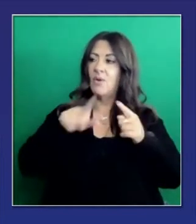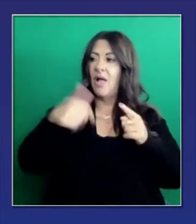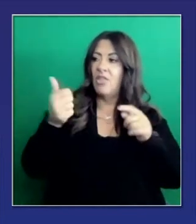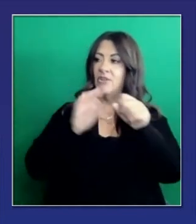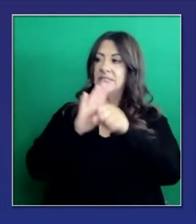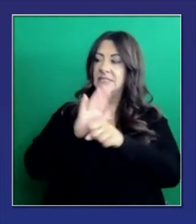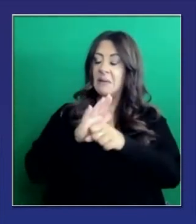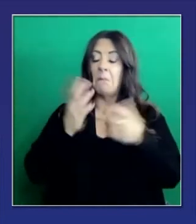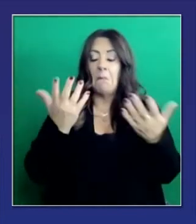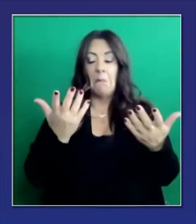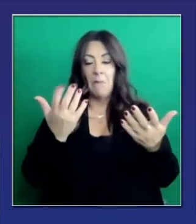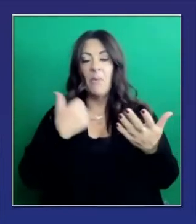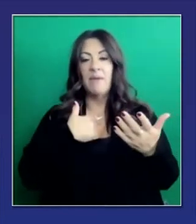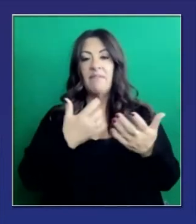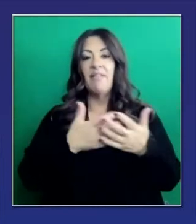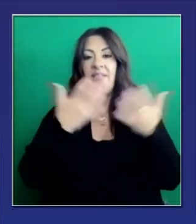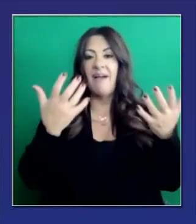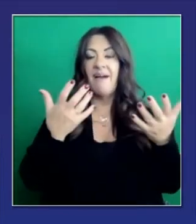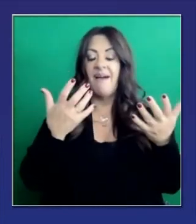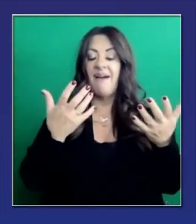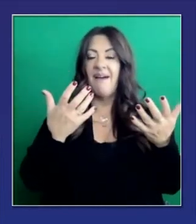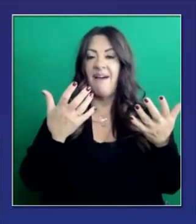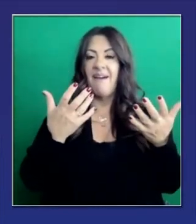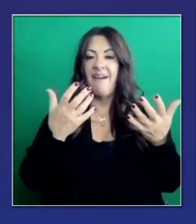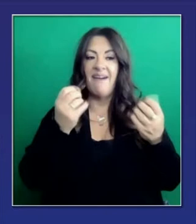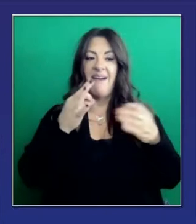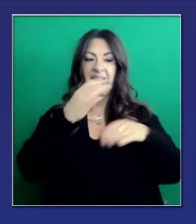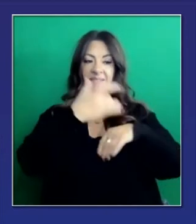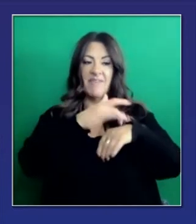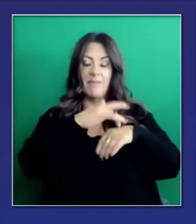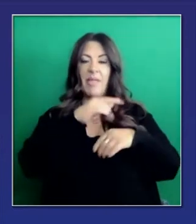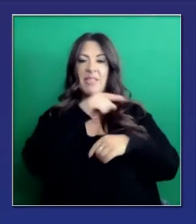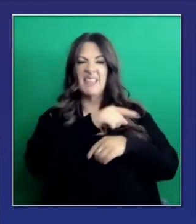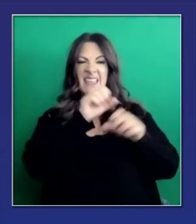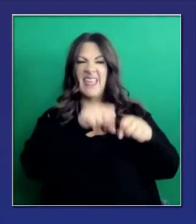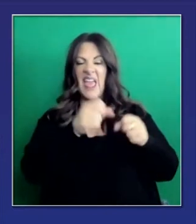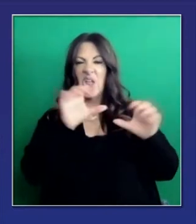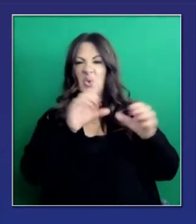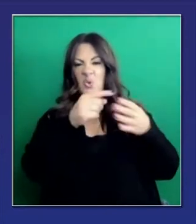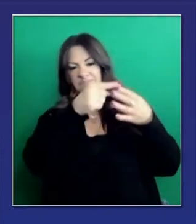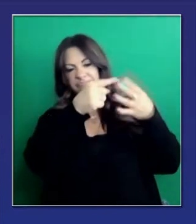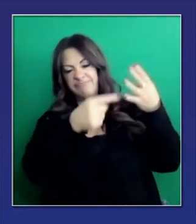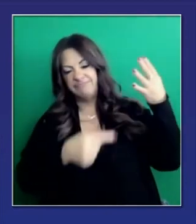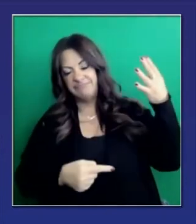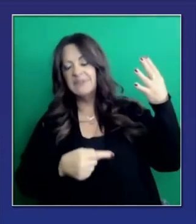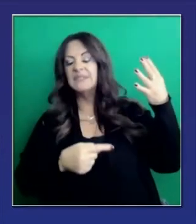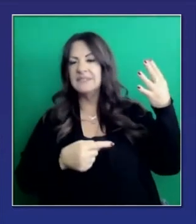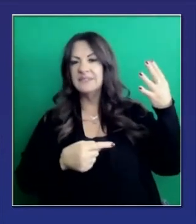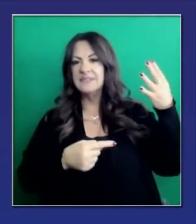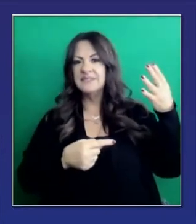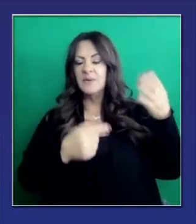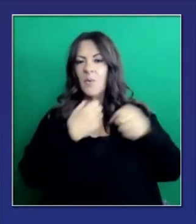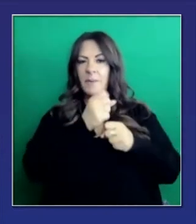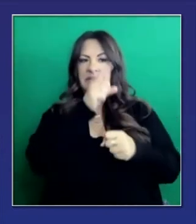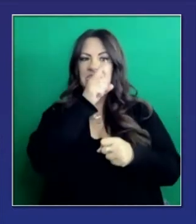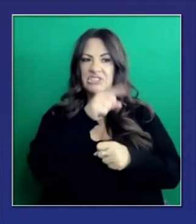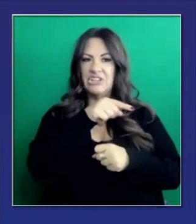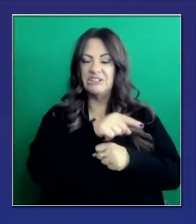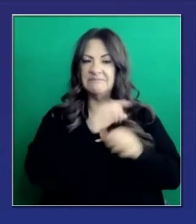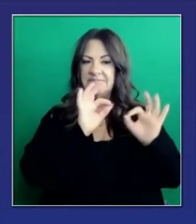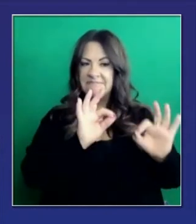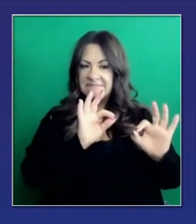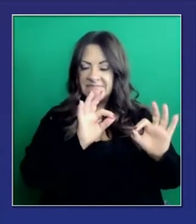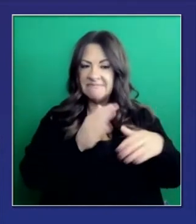Es mucho mejor y tiene muchos más componentes que lo que hay en otros estados. Y queremos asegurarnos de que esto se